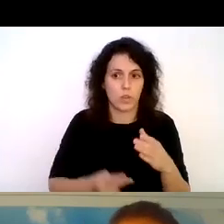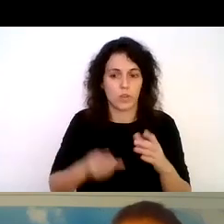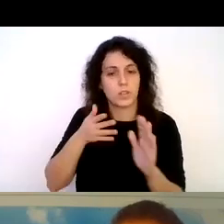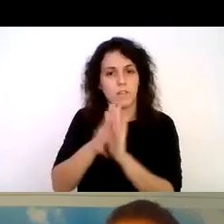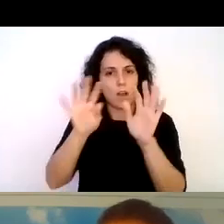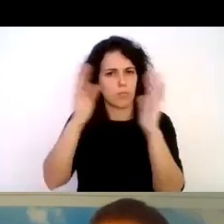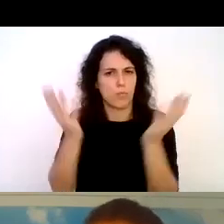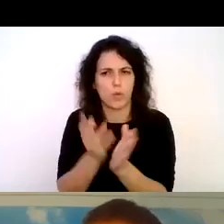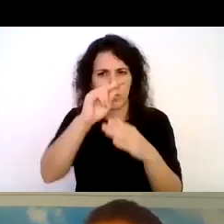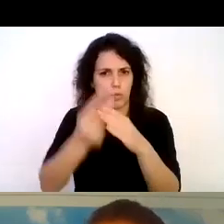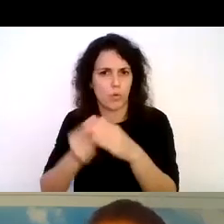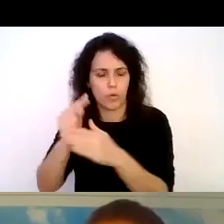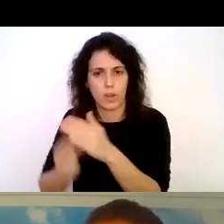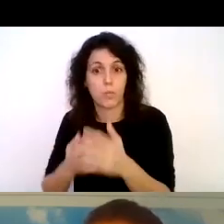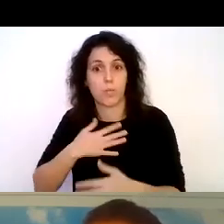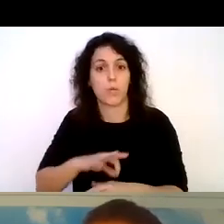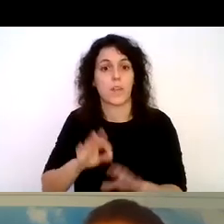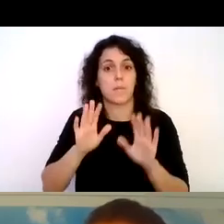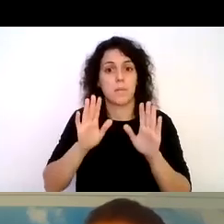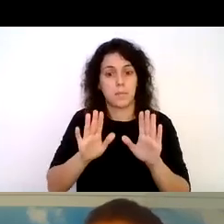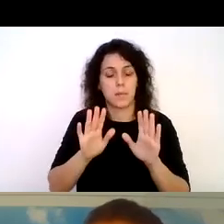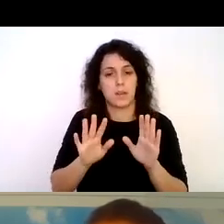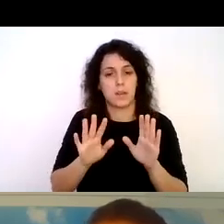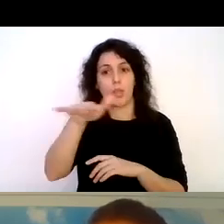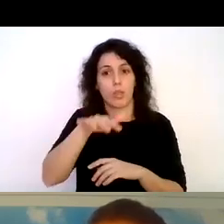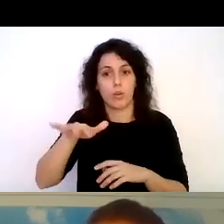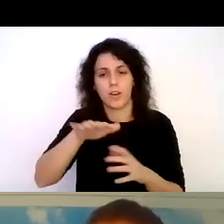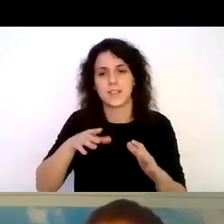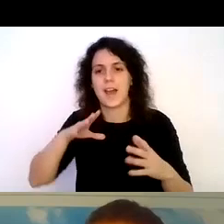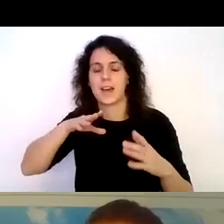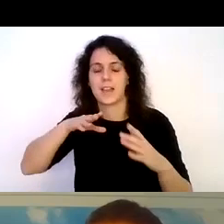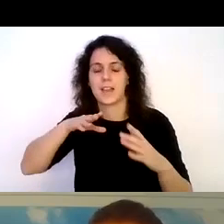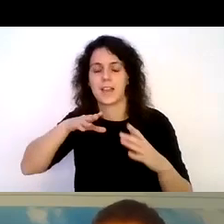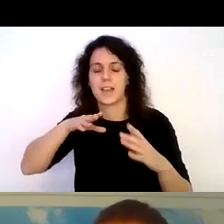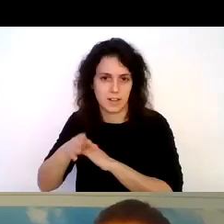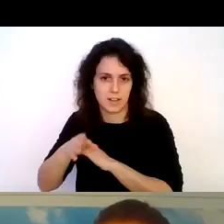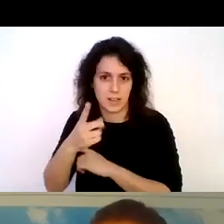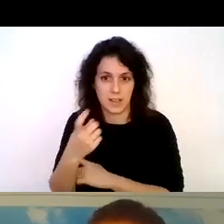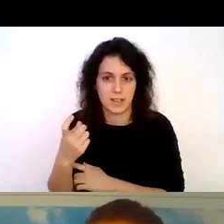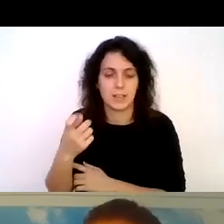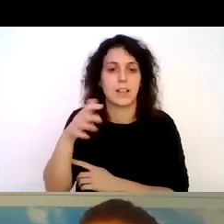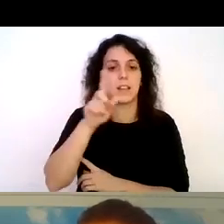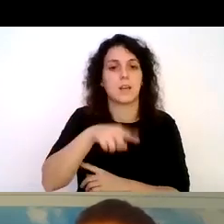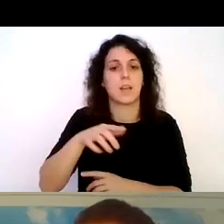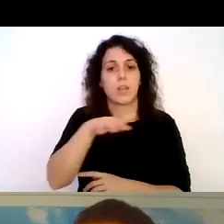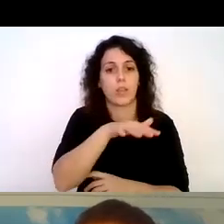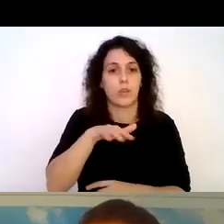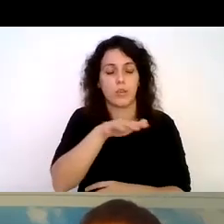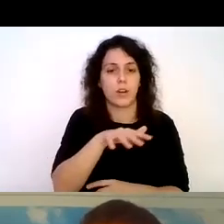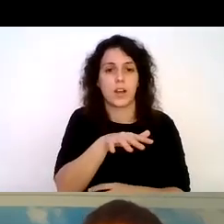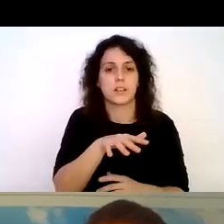siempre y cuando los lugares estén accesibles los sitios cuenten con